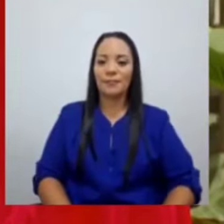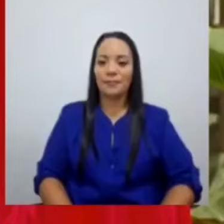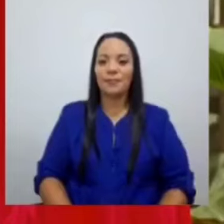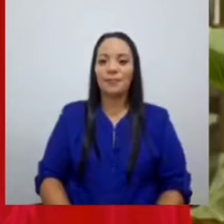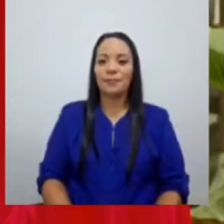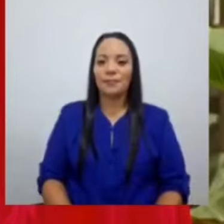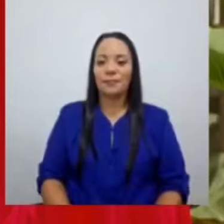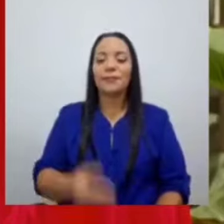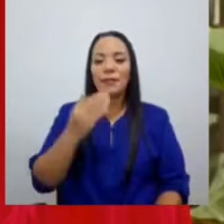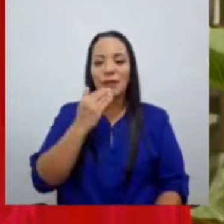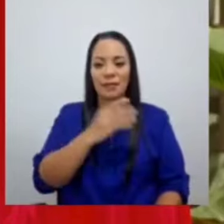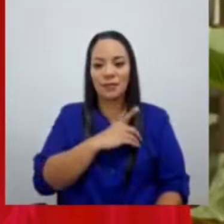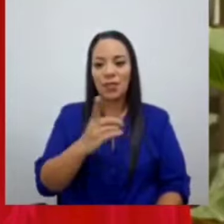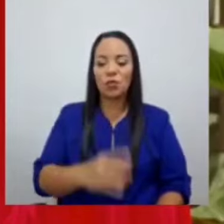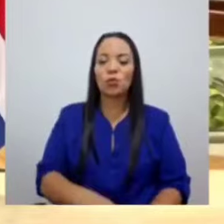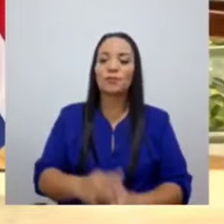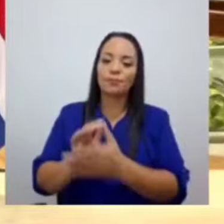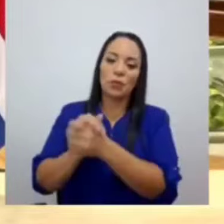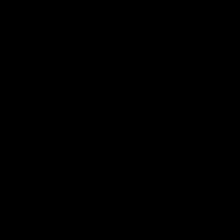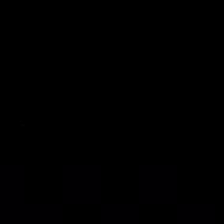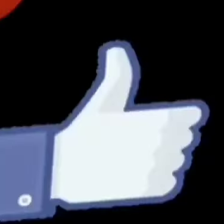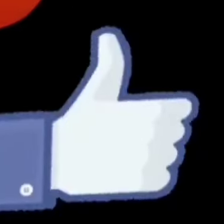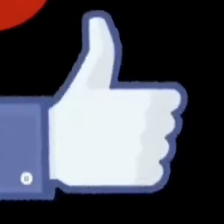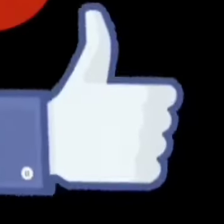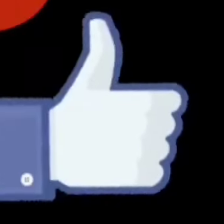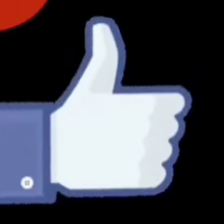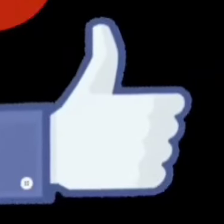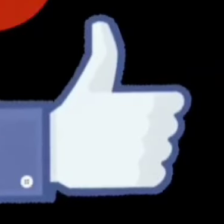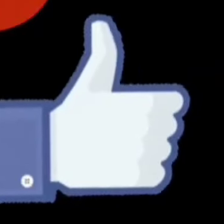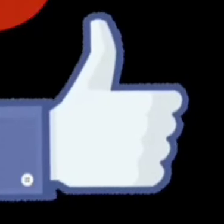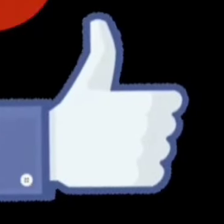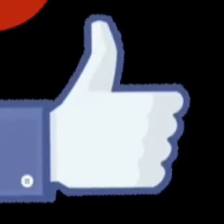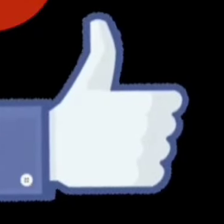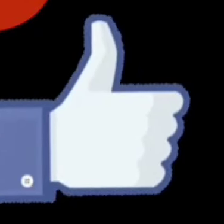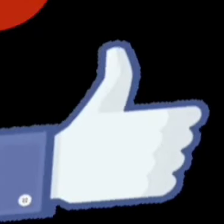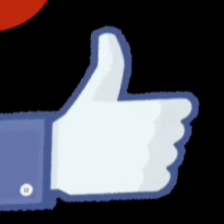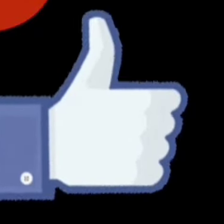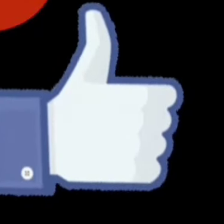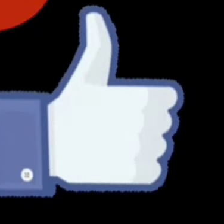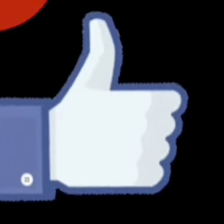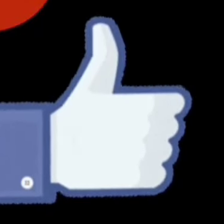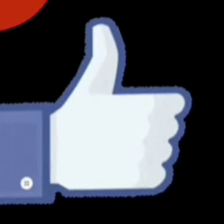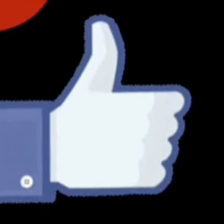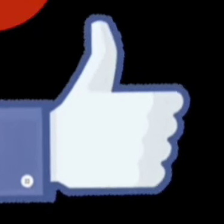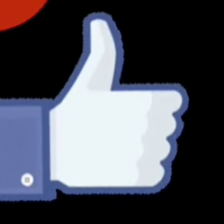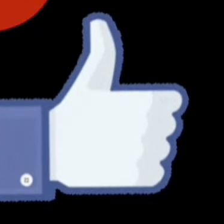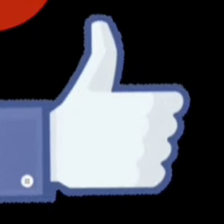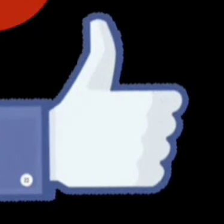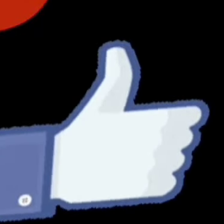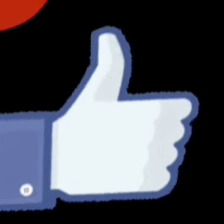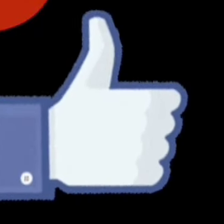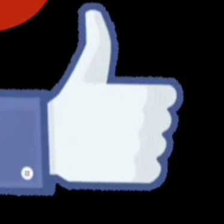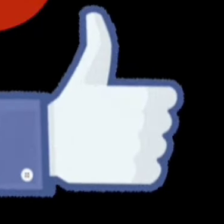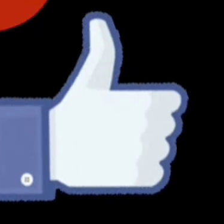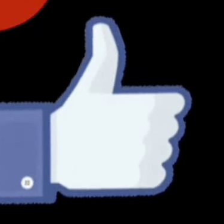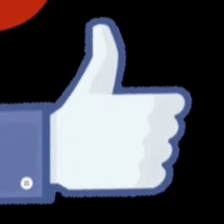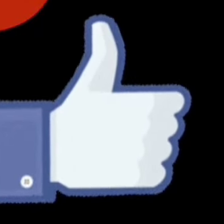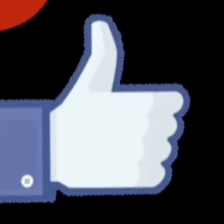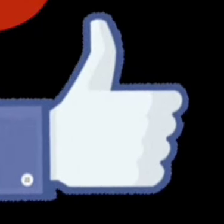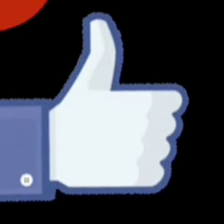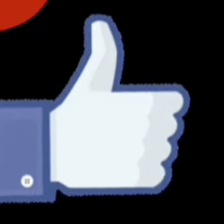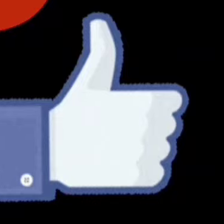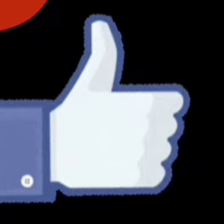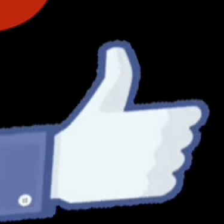Gracias a Dios. Lo felicito, ministro. Suscríbete, comparte el video, comenta y deja tu poderoso like.